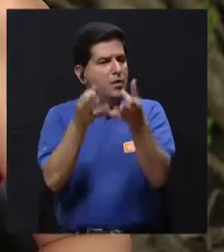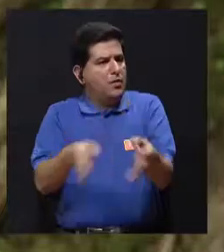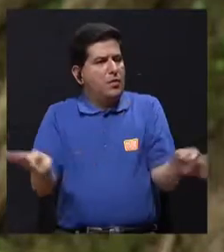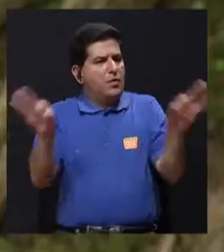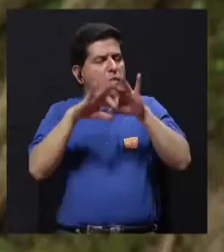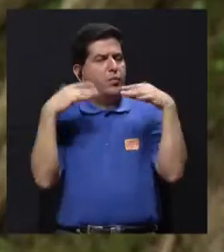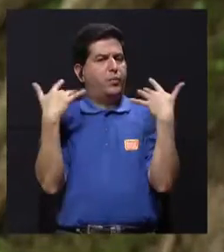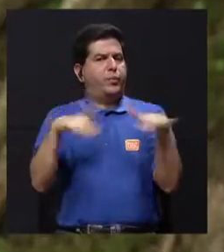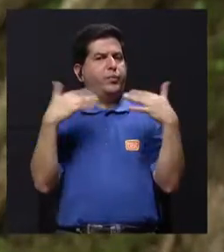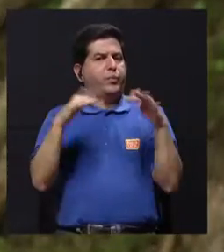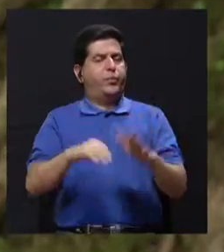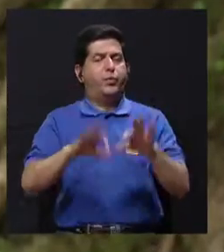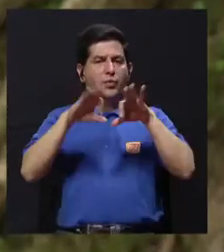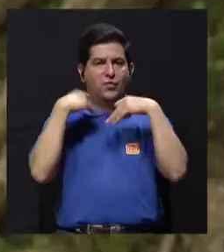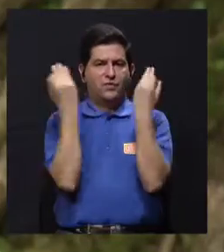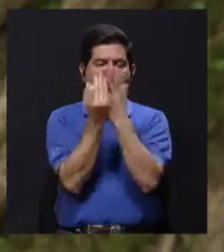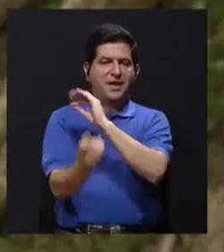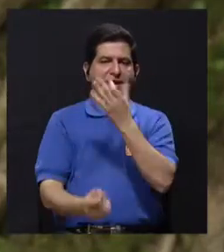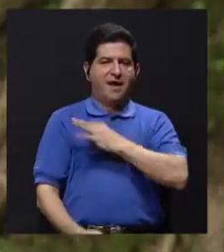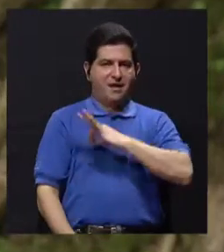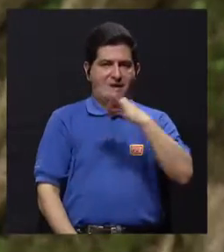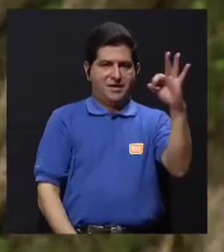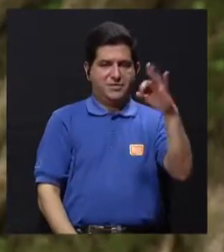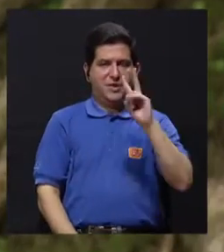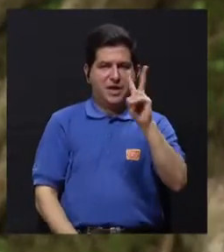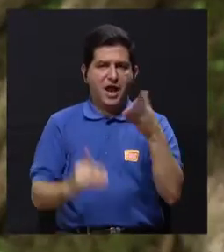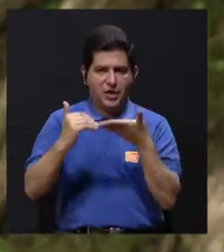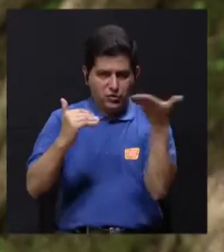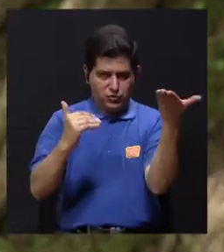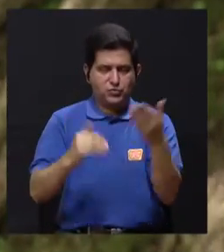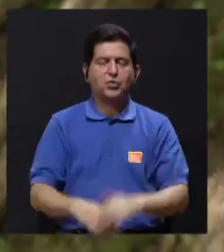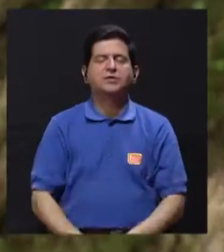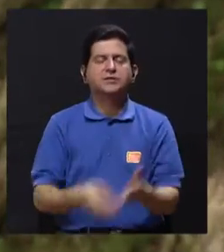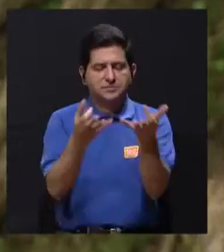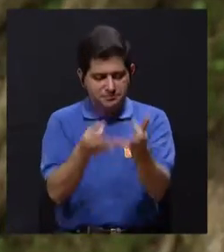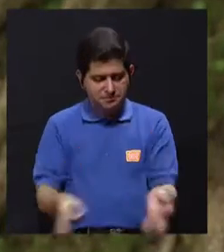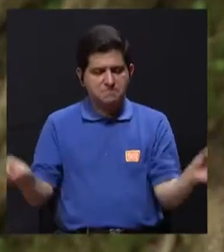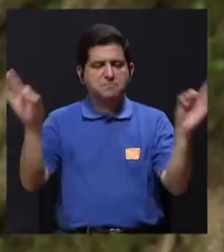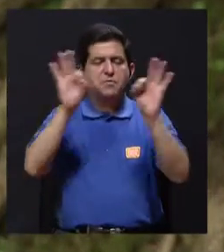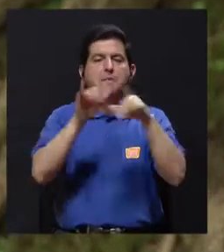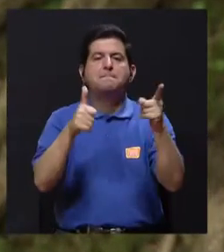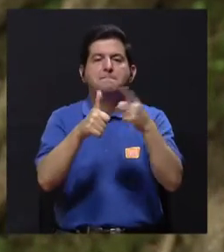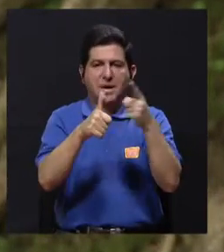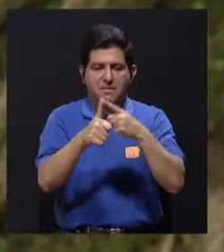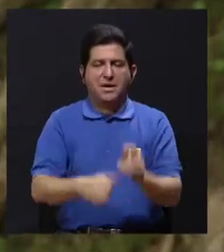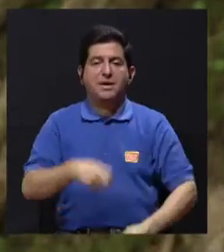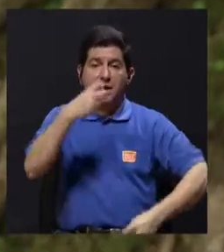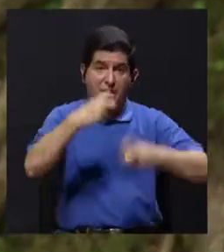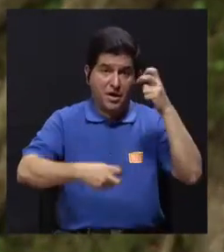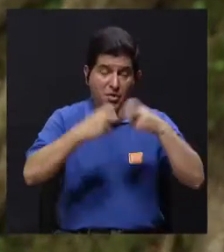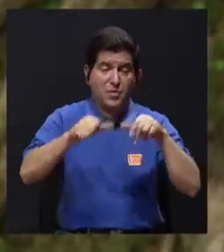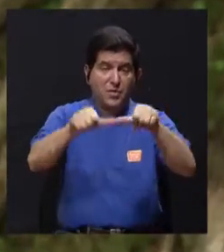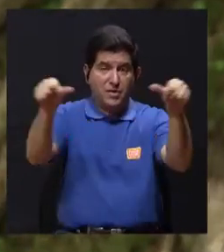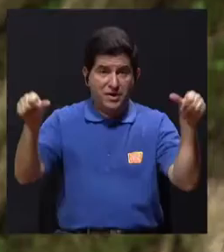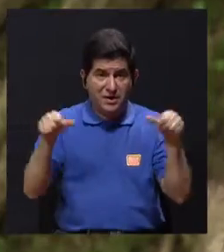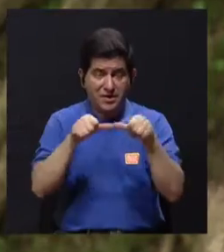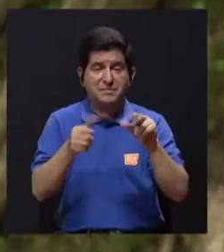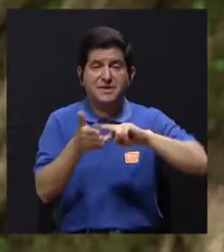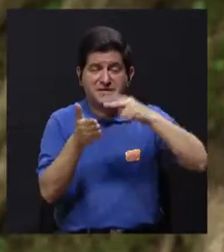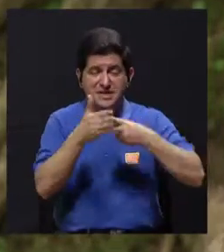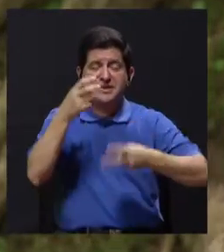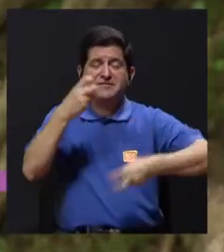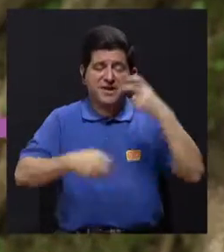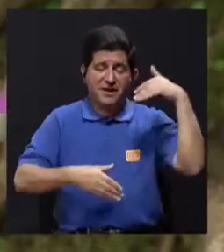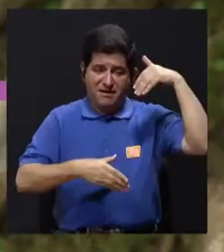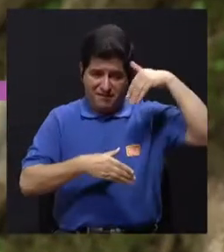Es importantísima la familia y la espiritualidad yo pondría esas dos cosas como muy importantes primero porque problemas en esas áreas